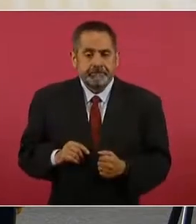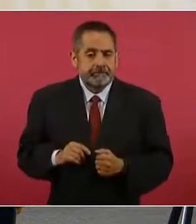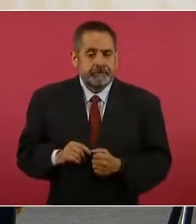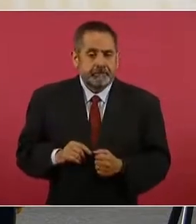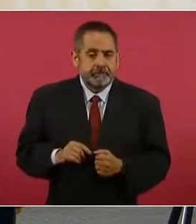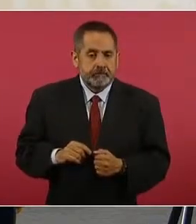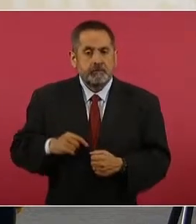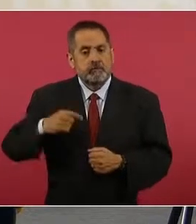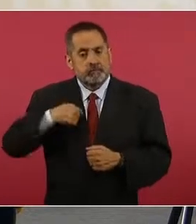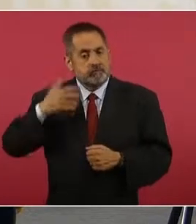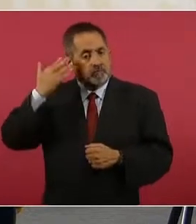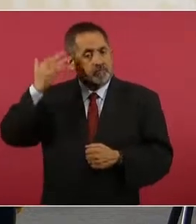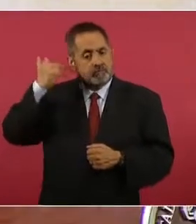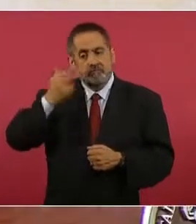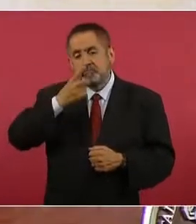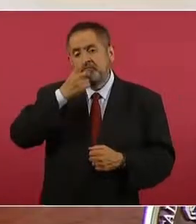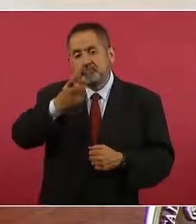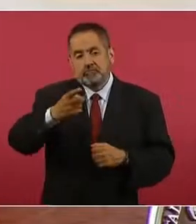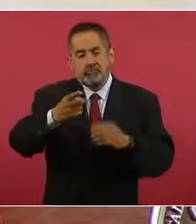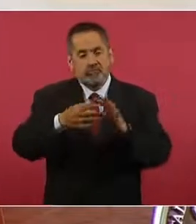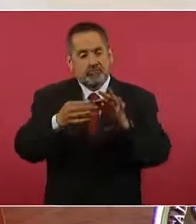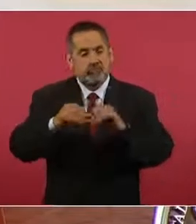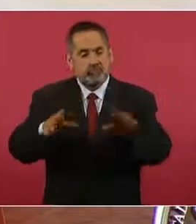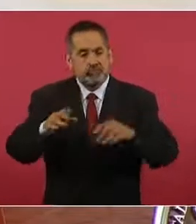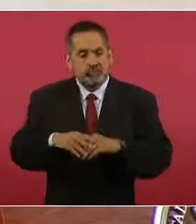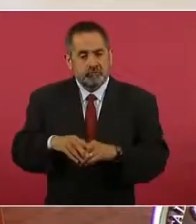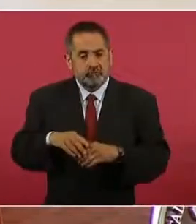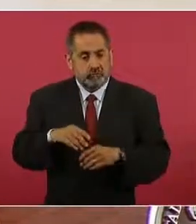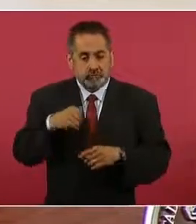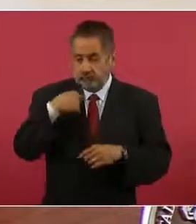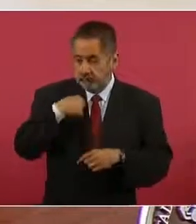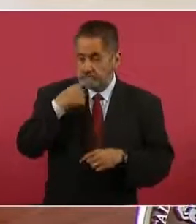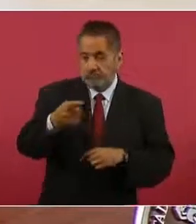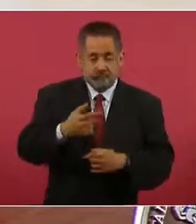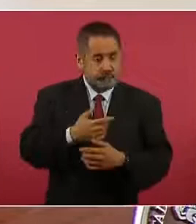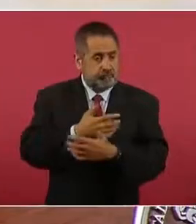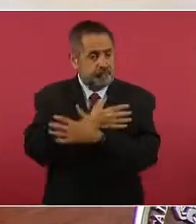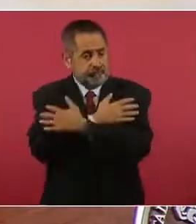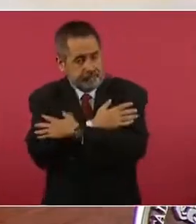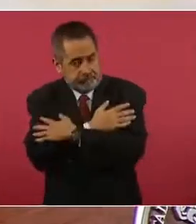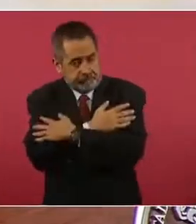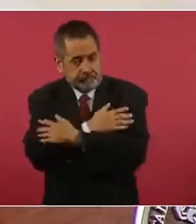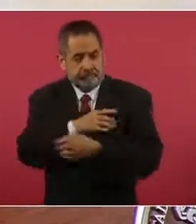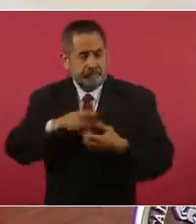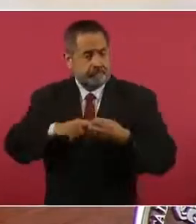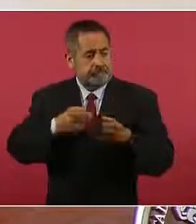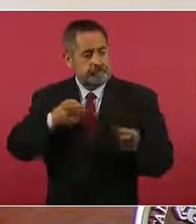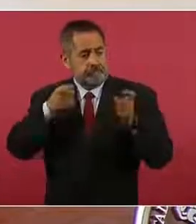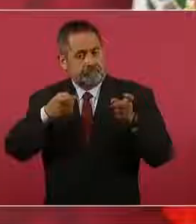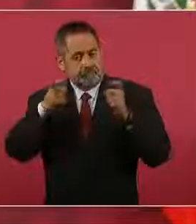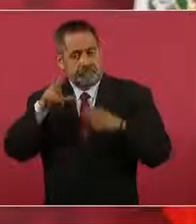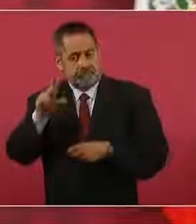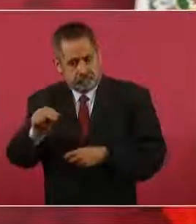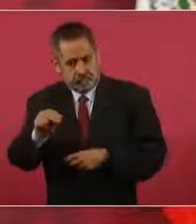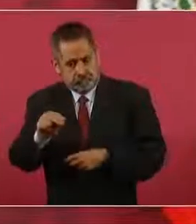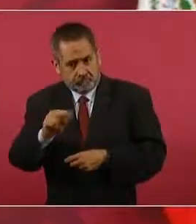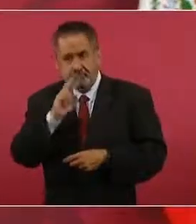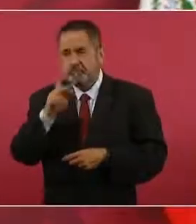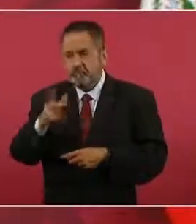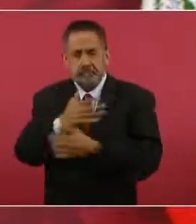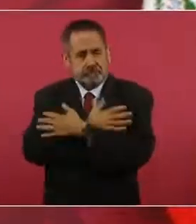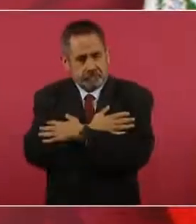Cuando yo dije abrazos, no balazos, se rieron,